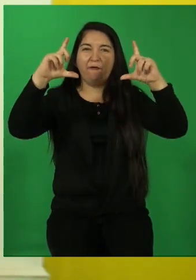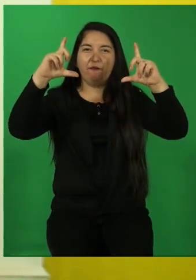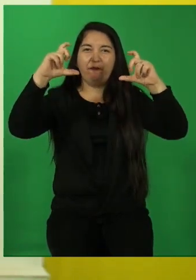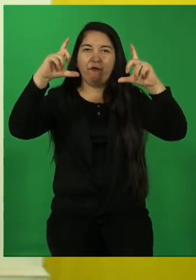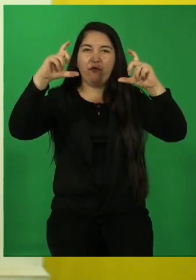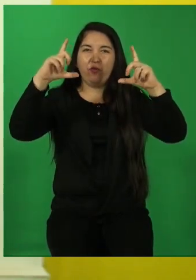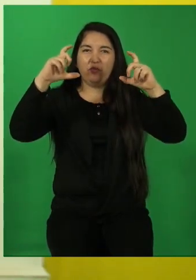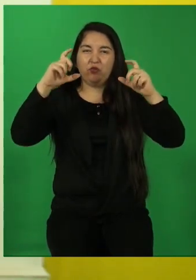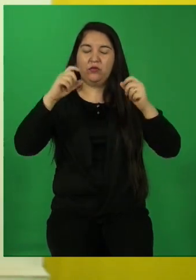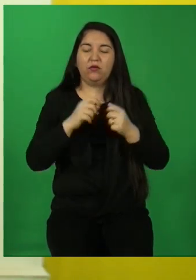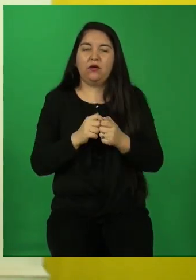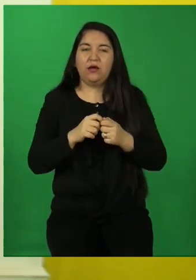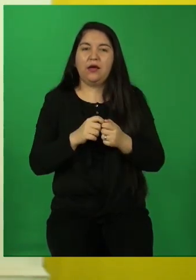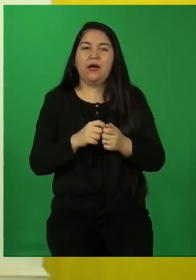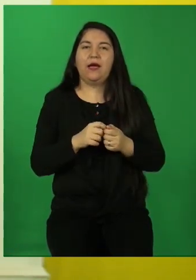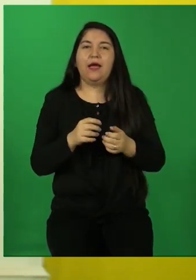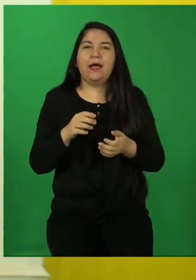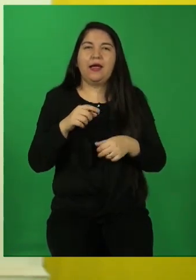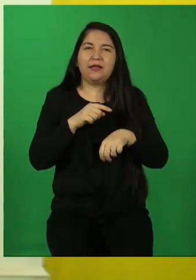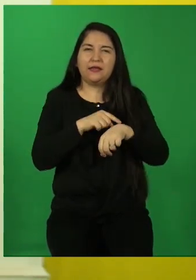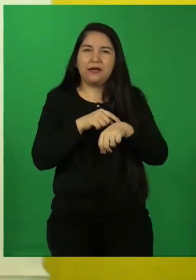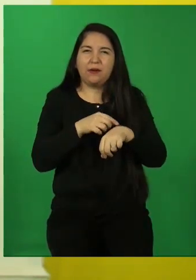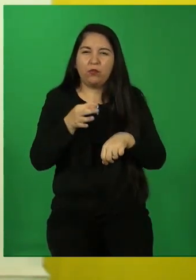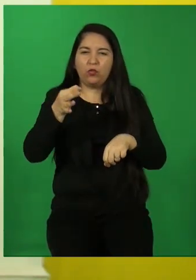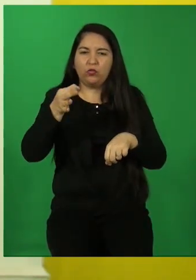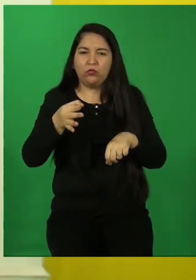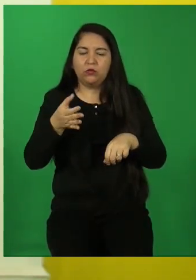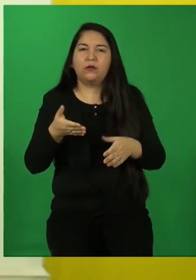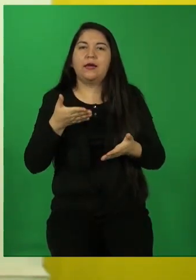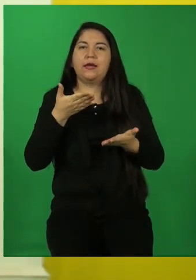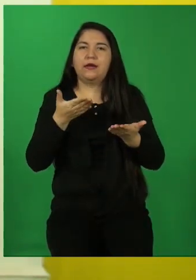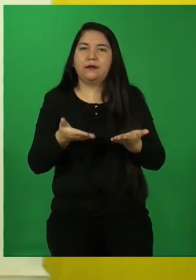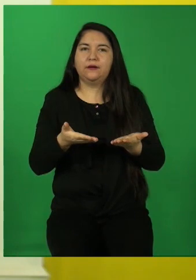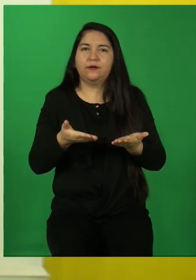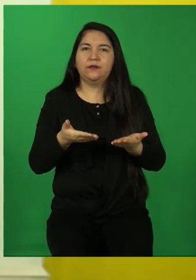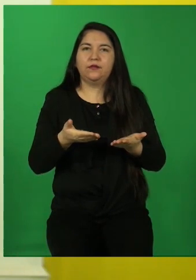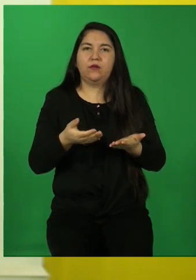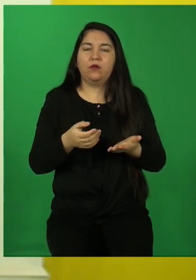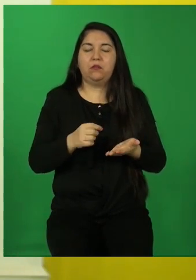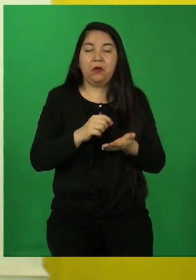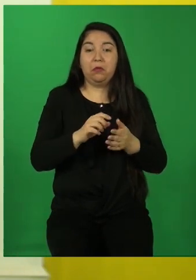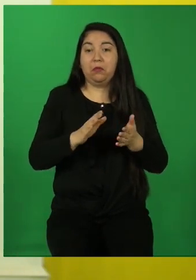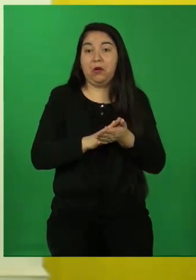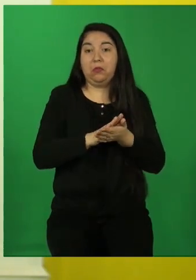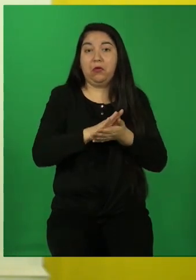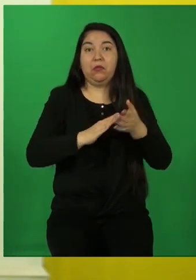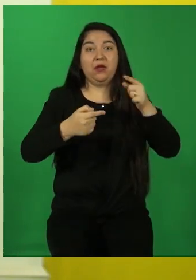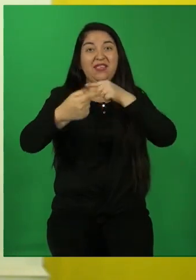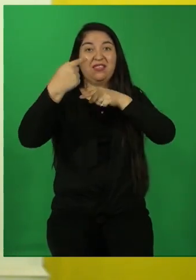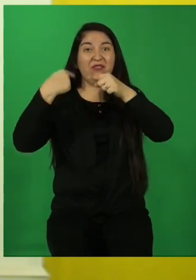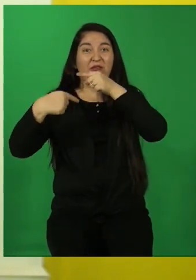Eso es contextualizar. Es el momento, el tiempo que se escribió esa historia.